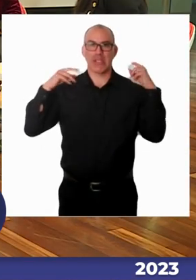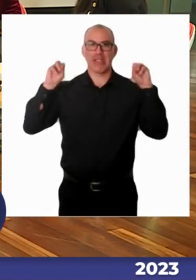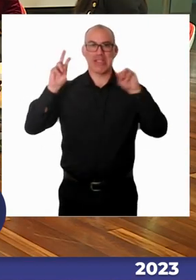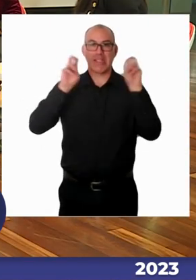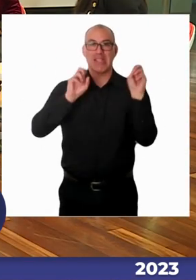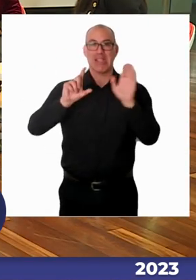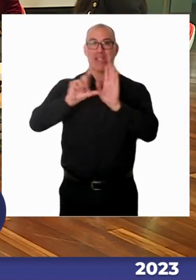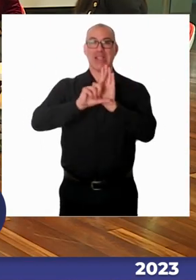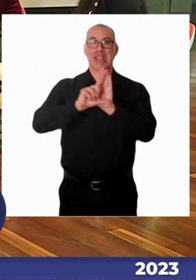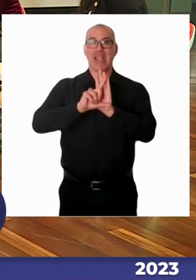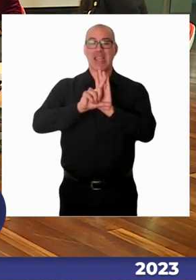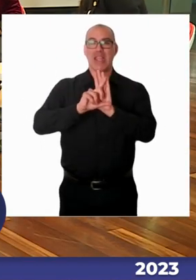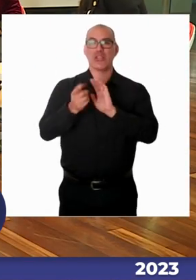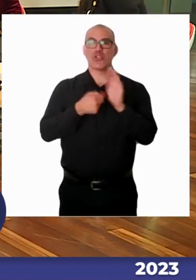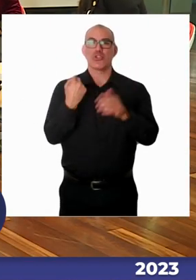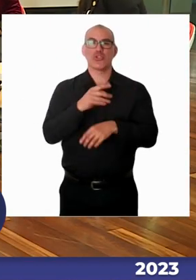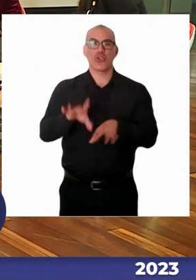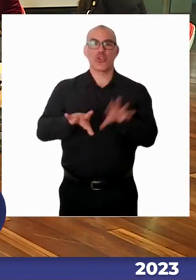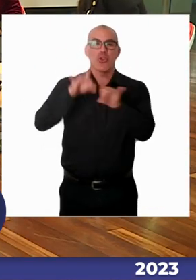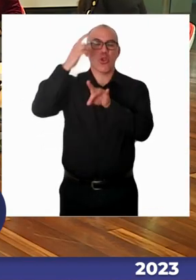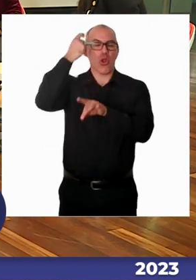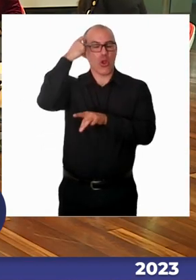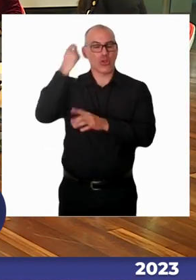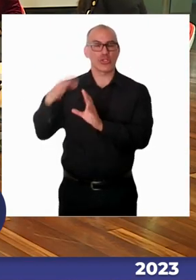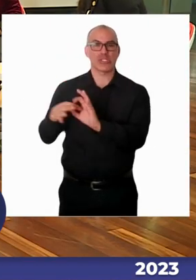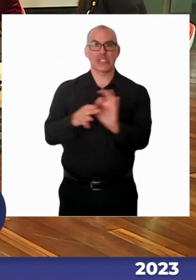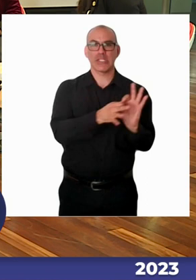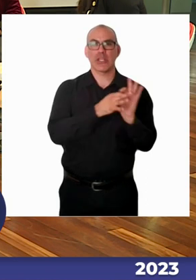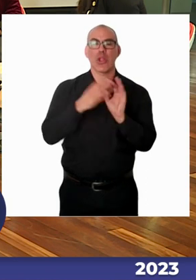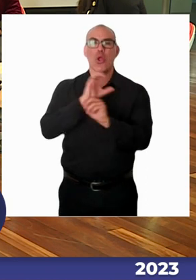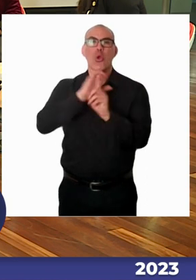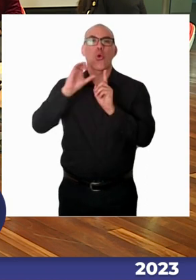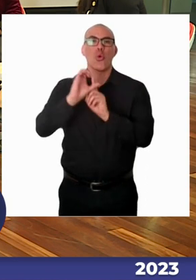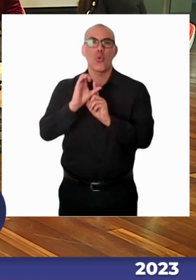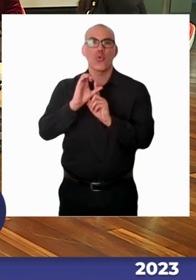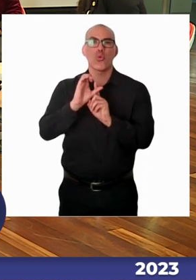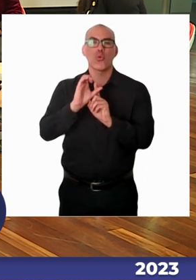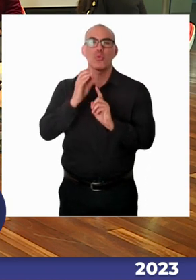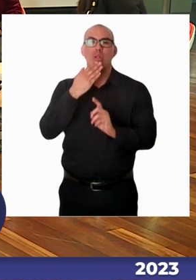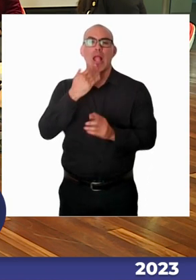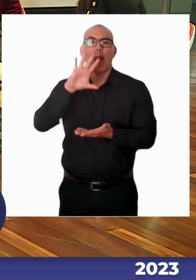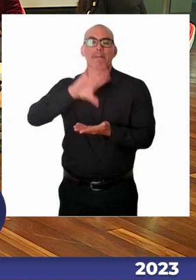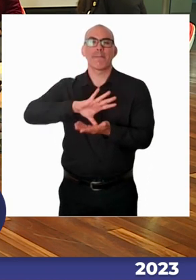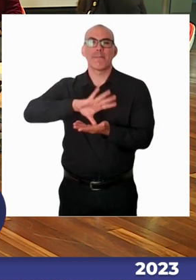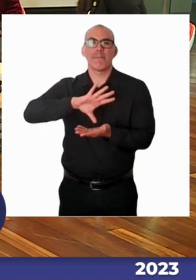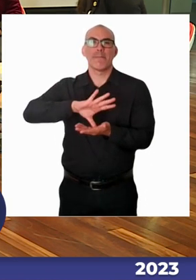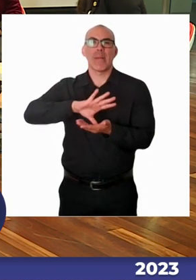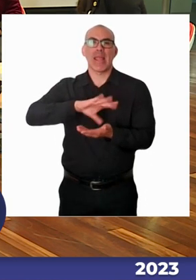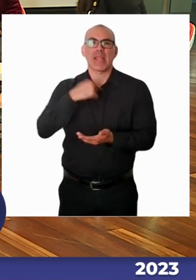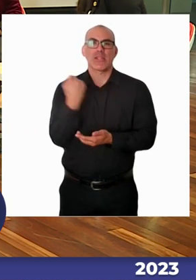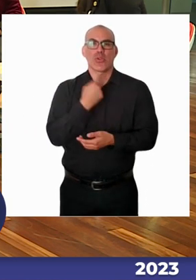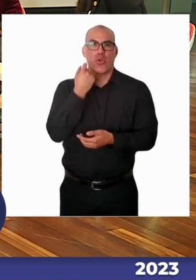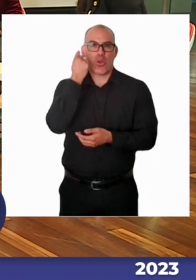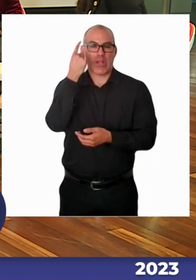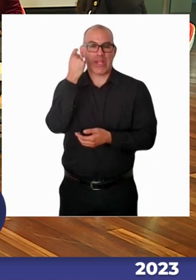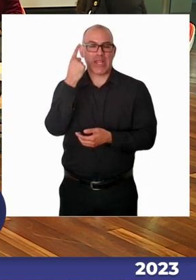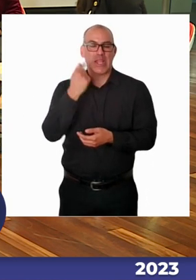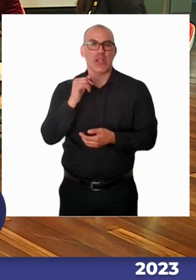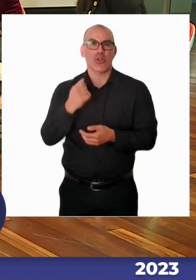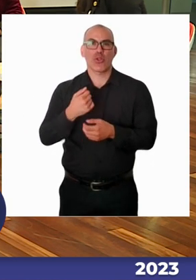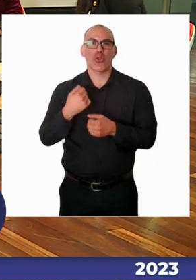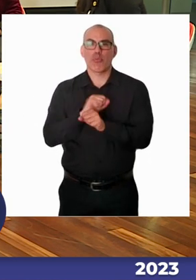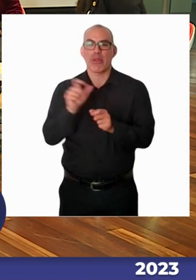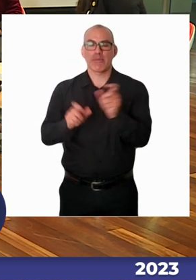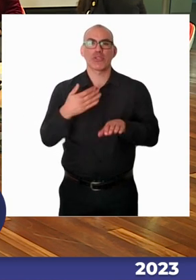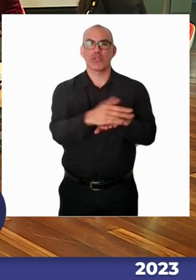surgen las organizaciones, las necesidades y son el gran motor, como fue la ley de autismo de mujeres, porque en su mayoría son